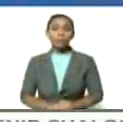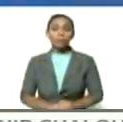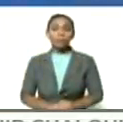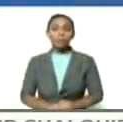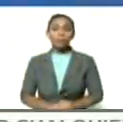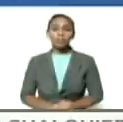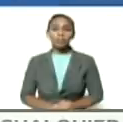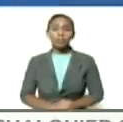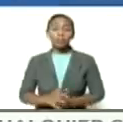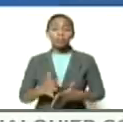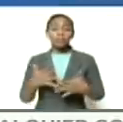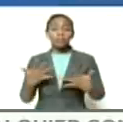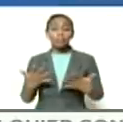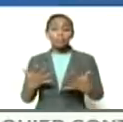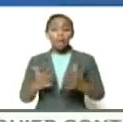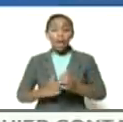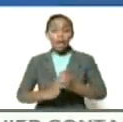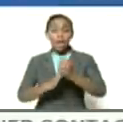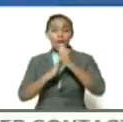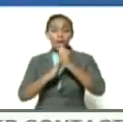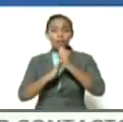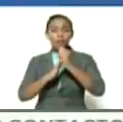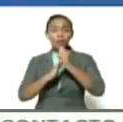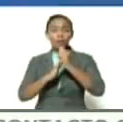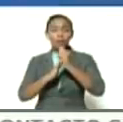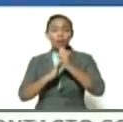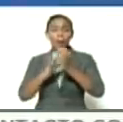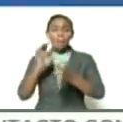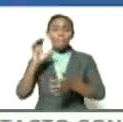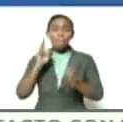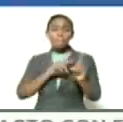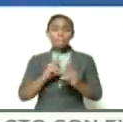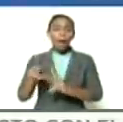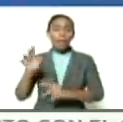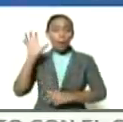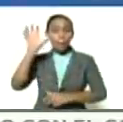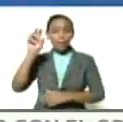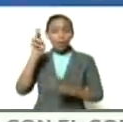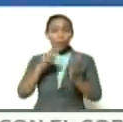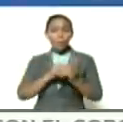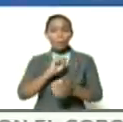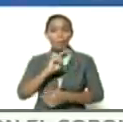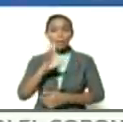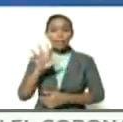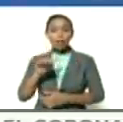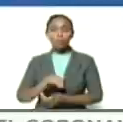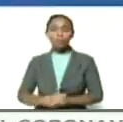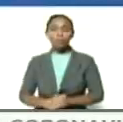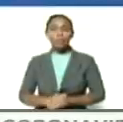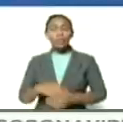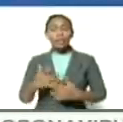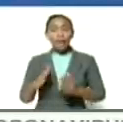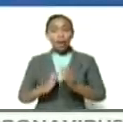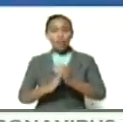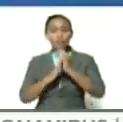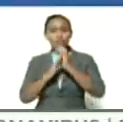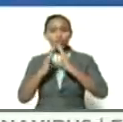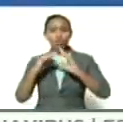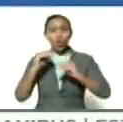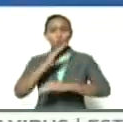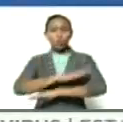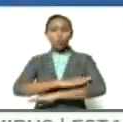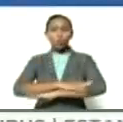que guía el pan de la patria 2025 que guía todas nuestras acciones